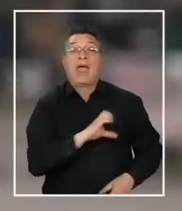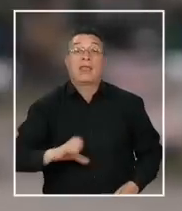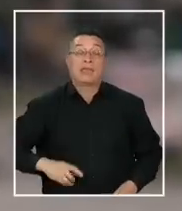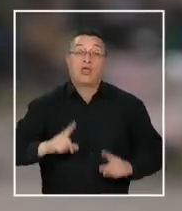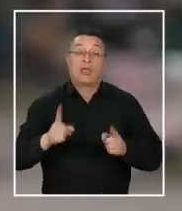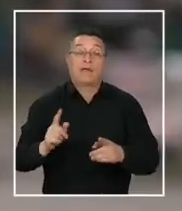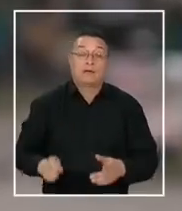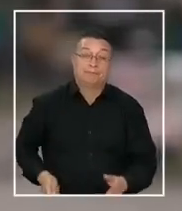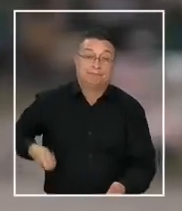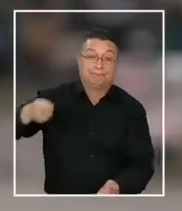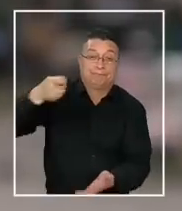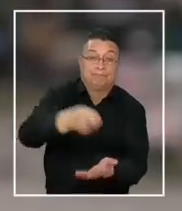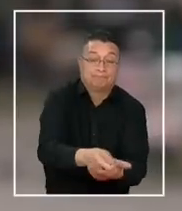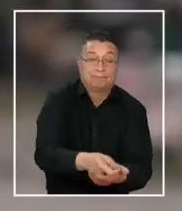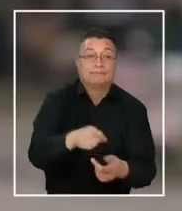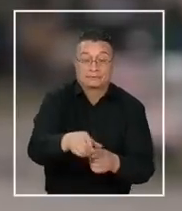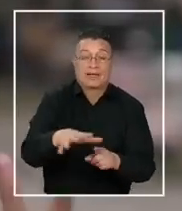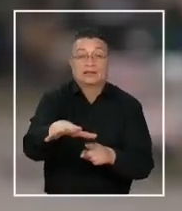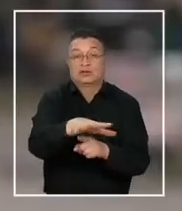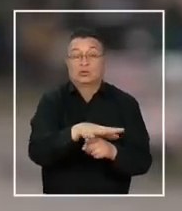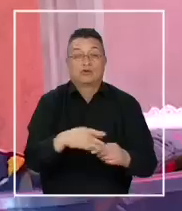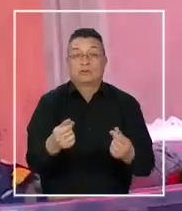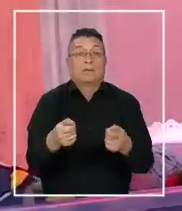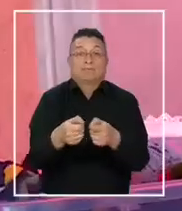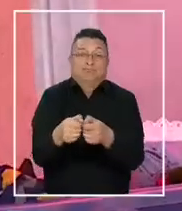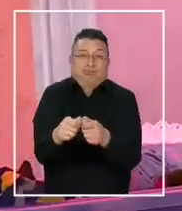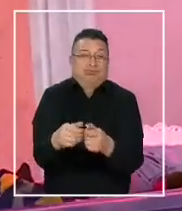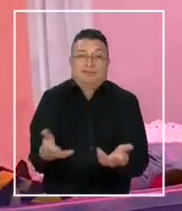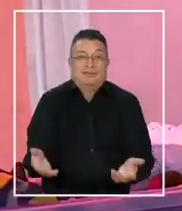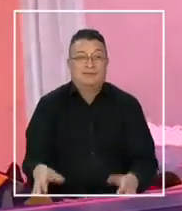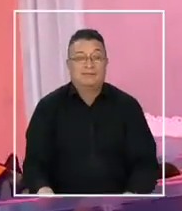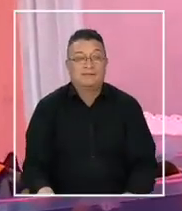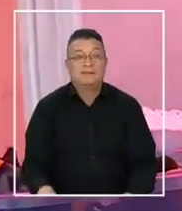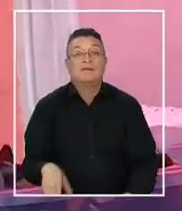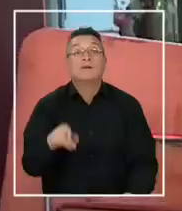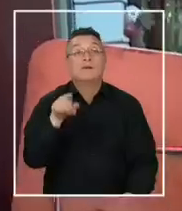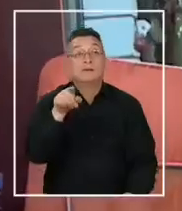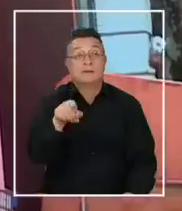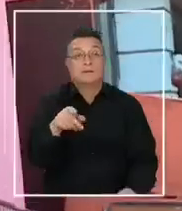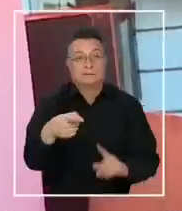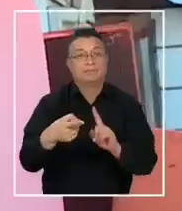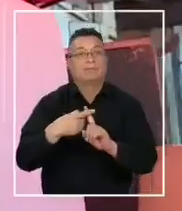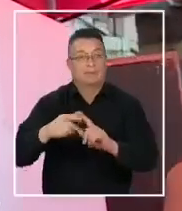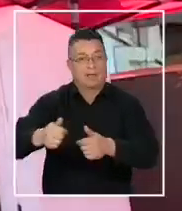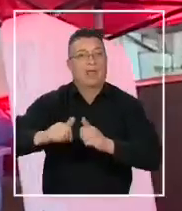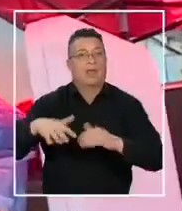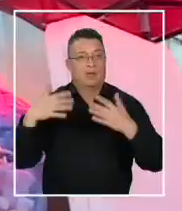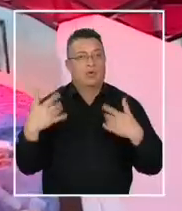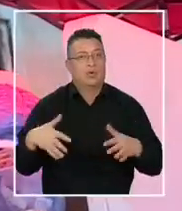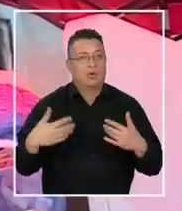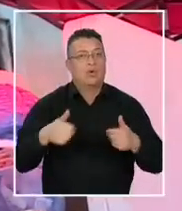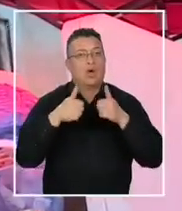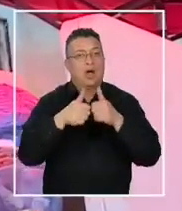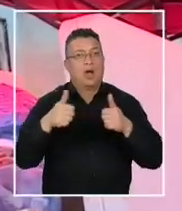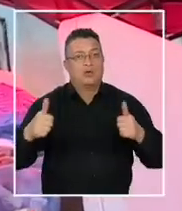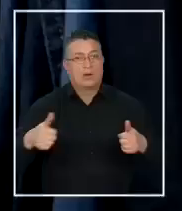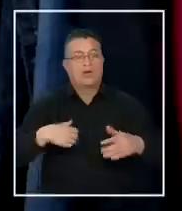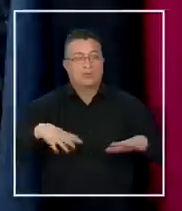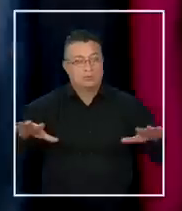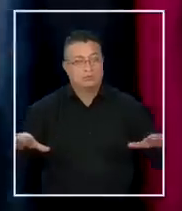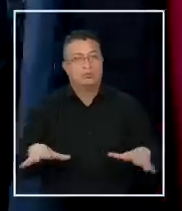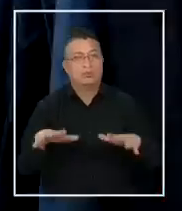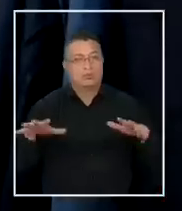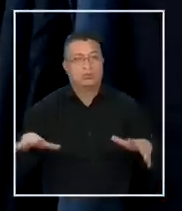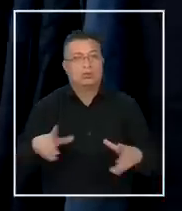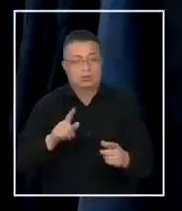va a tener que cubrirlas o van a tener una situación muy precaria. Una tarea desafiante para las autoridades, que aseguran estar haciendo los esfuerzos